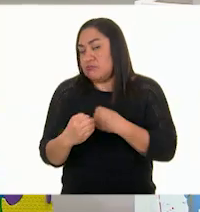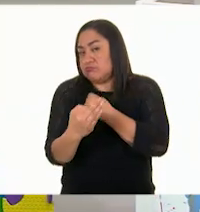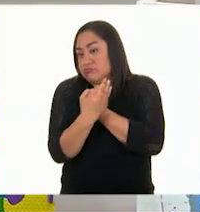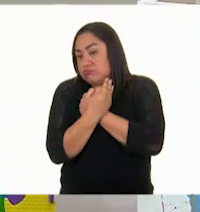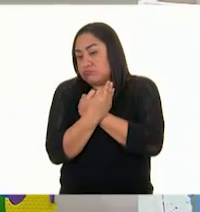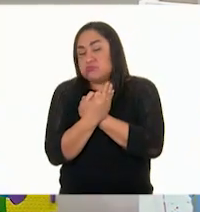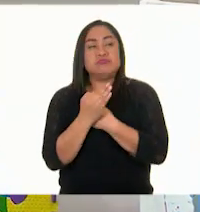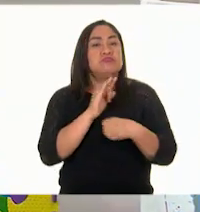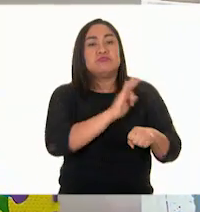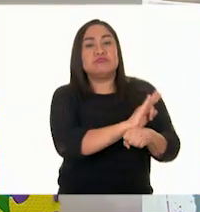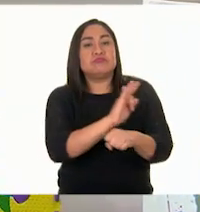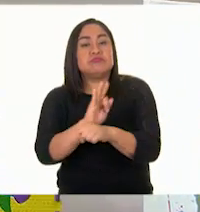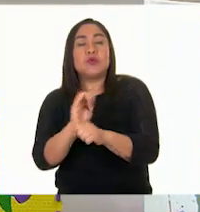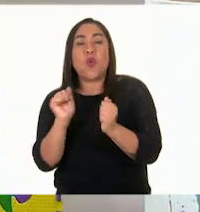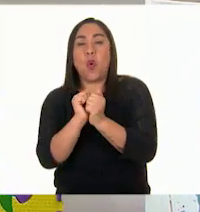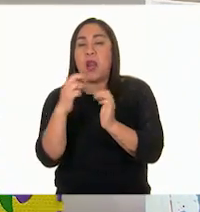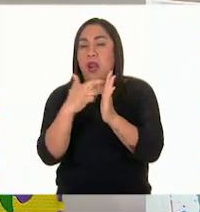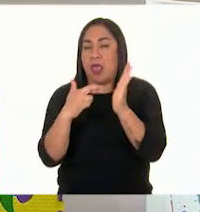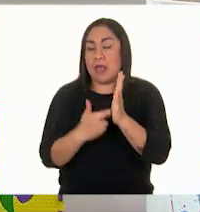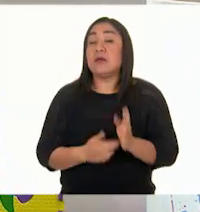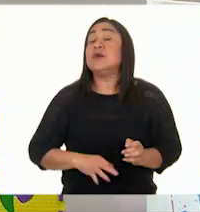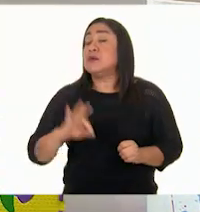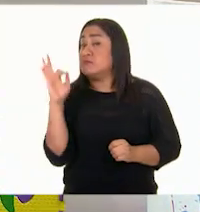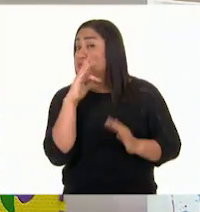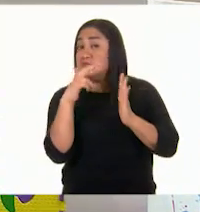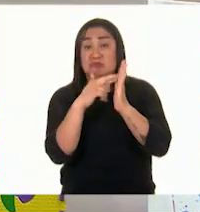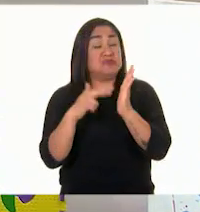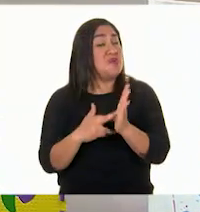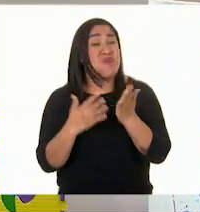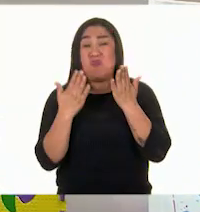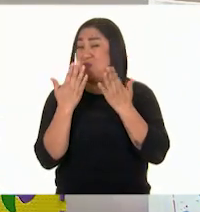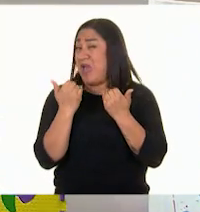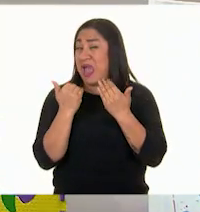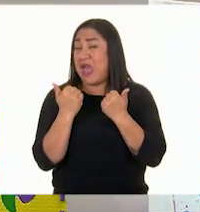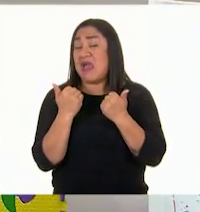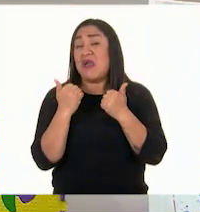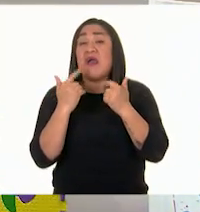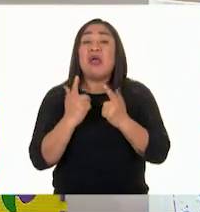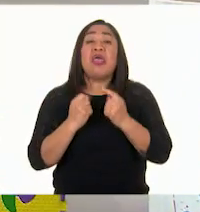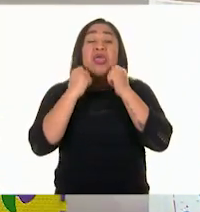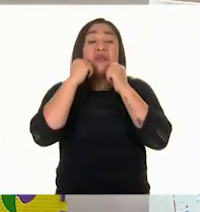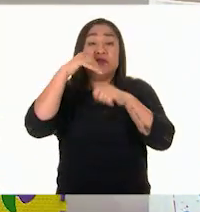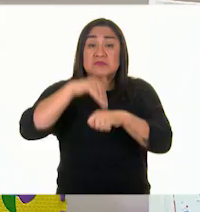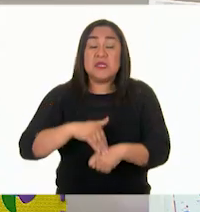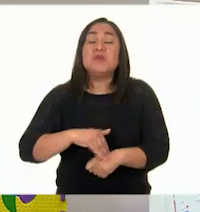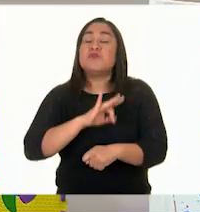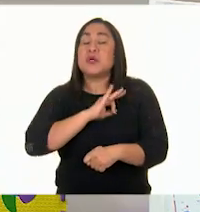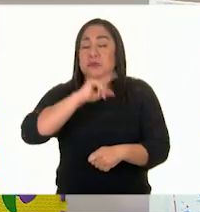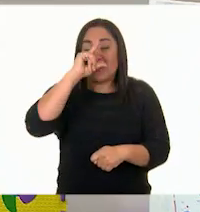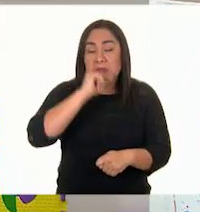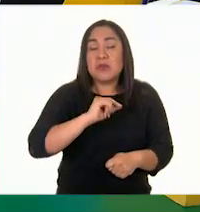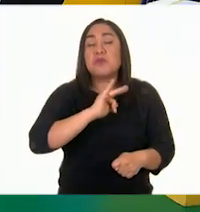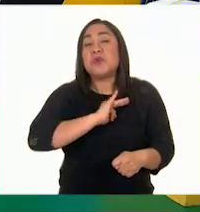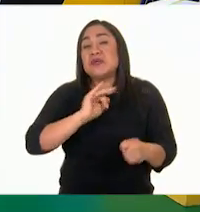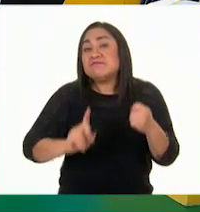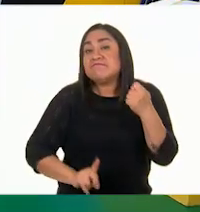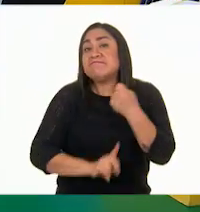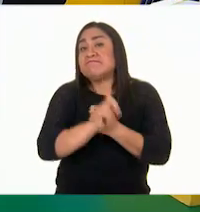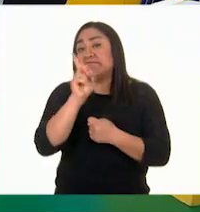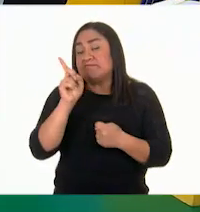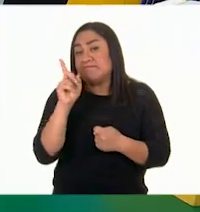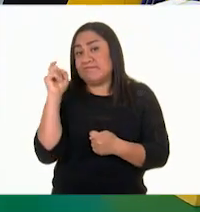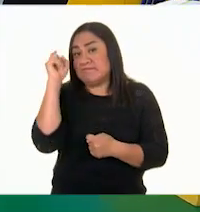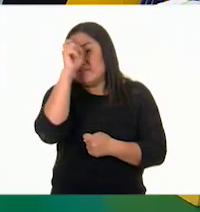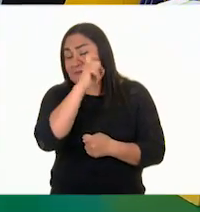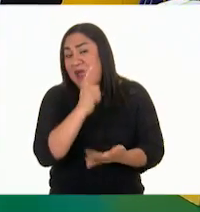a los demás, pero cuando las reglas no se cumplen, perdemos todos, ya que se pueden tener consecuencias graves que no